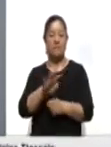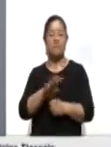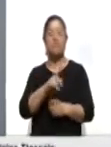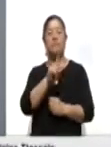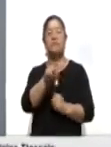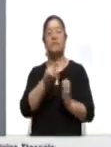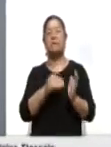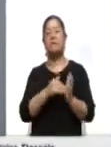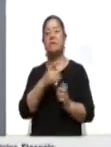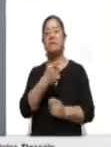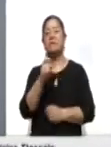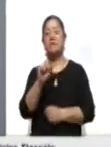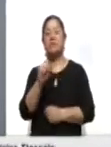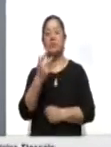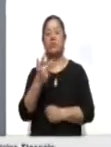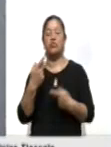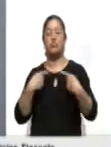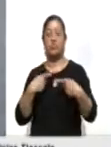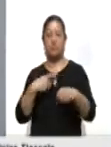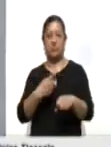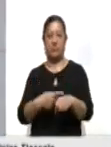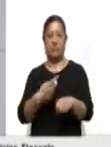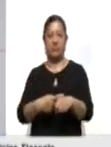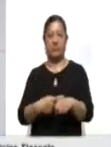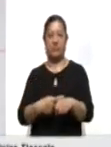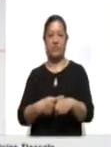.168 casos positivos.